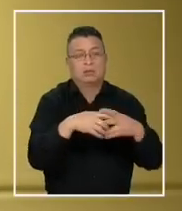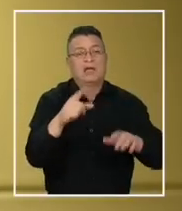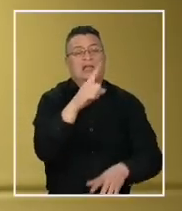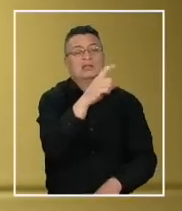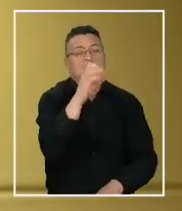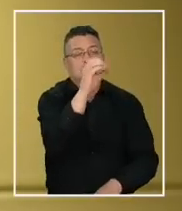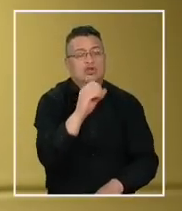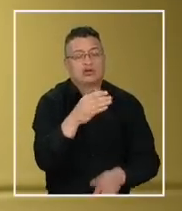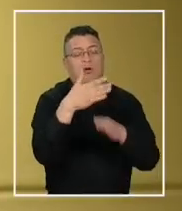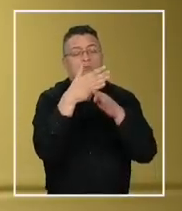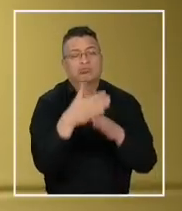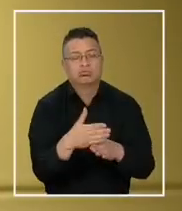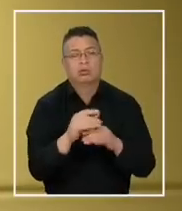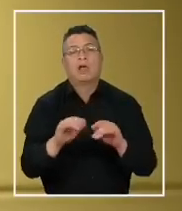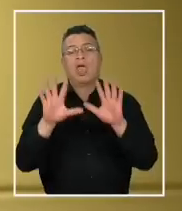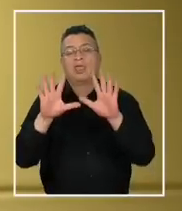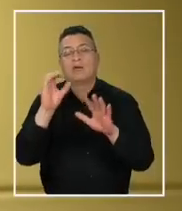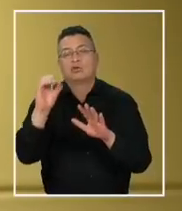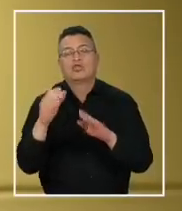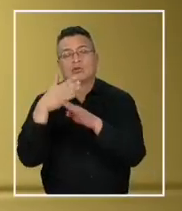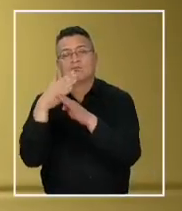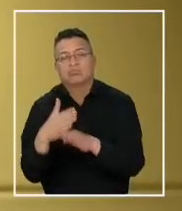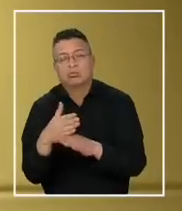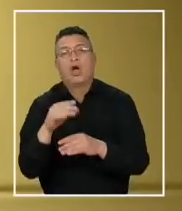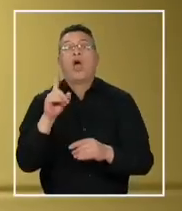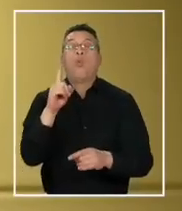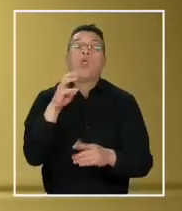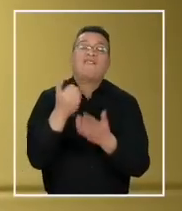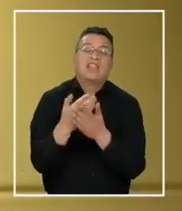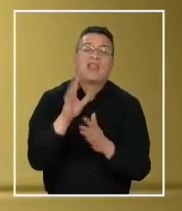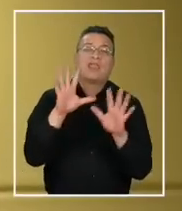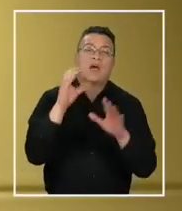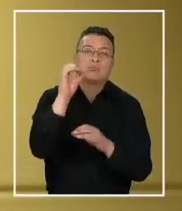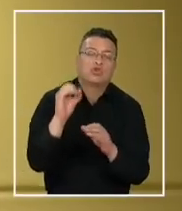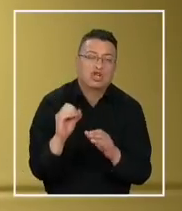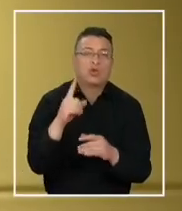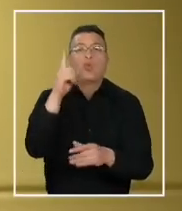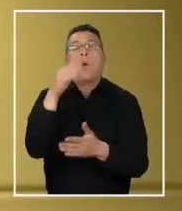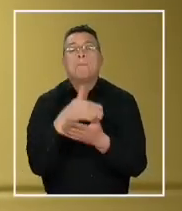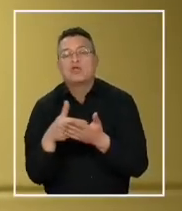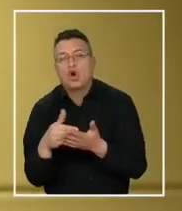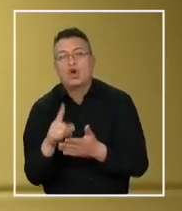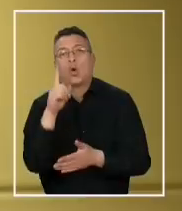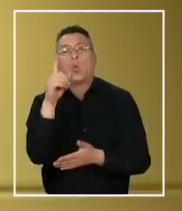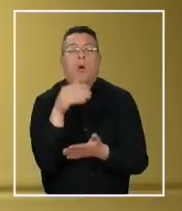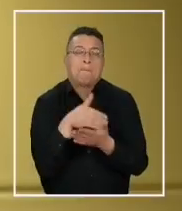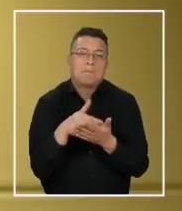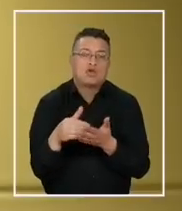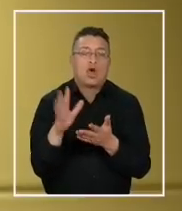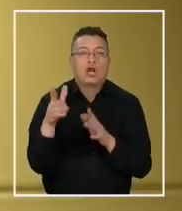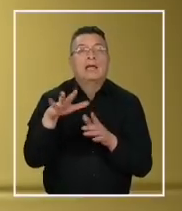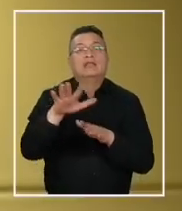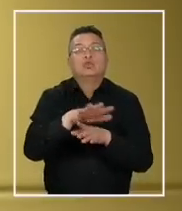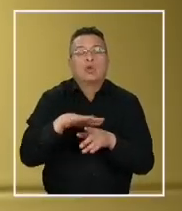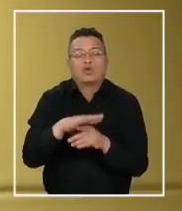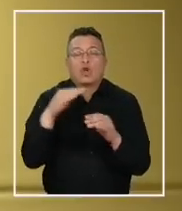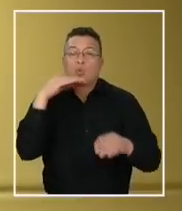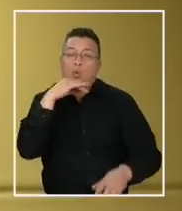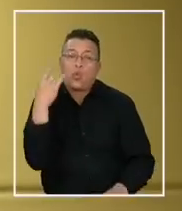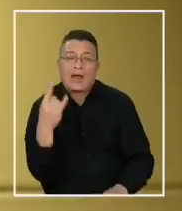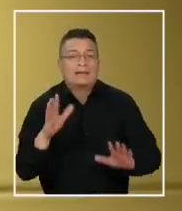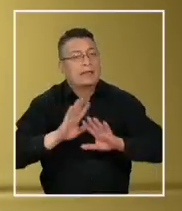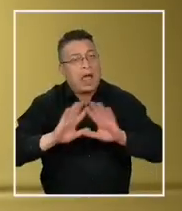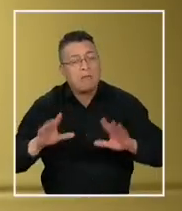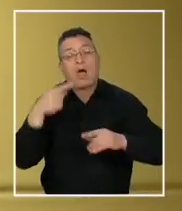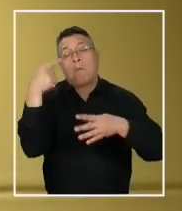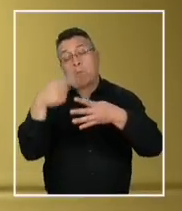permanente, del 10 permanente, del 10 en una sola oportunidad, de un millón en situaciones de emergencia. Son